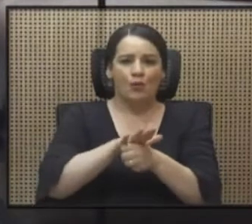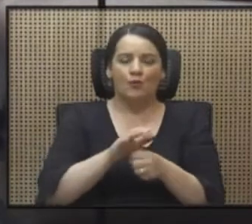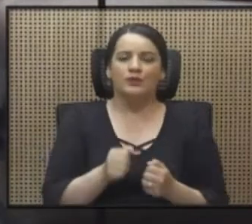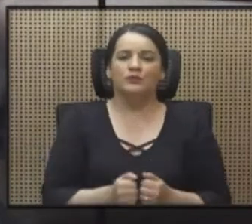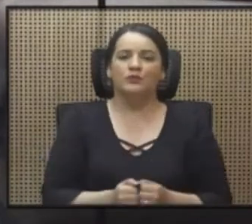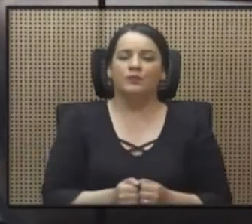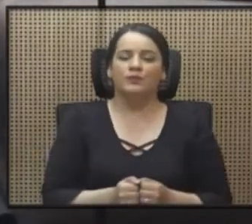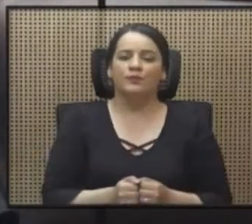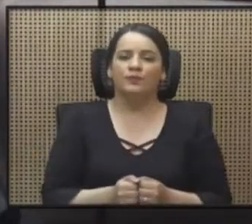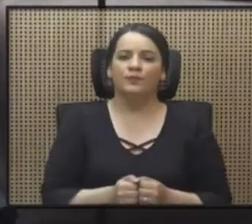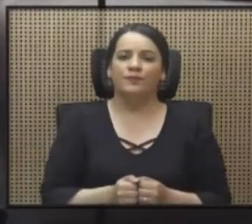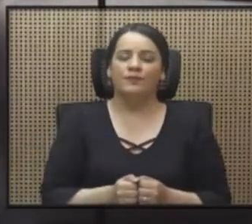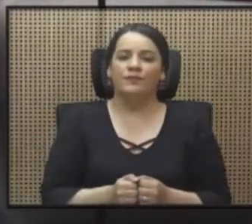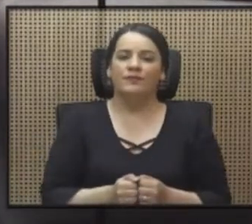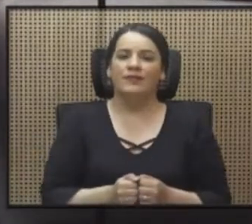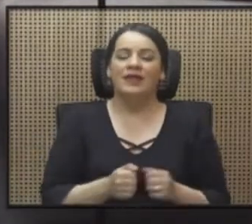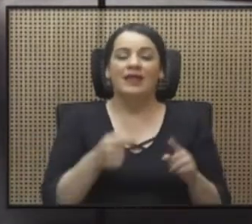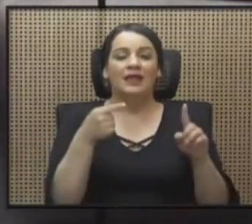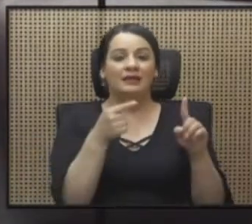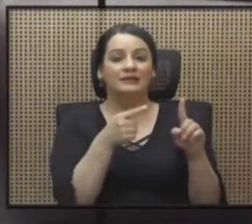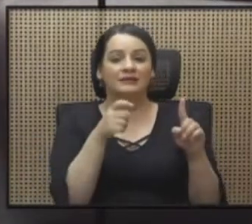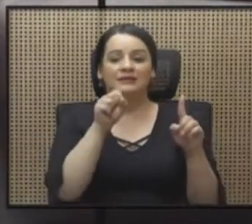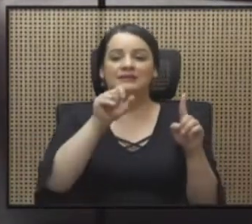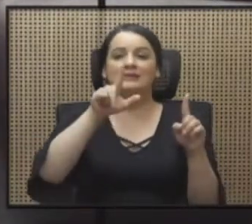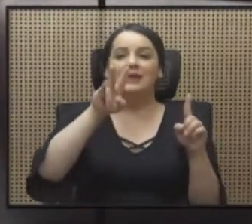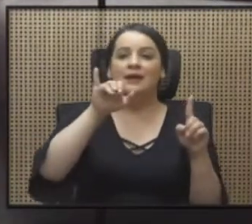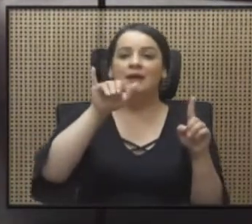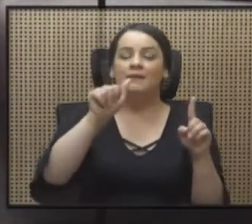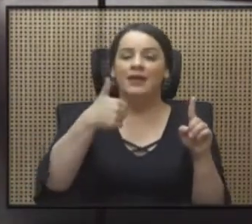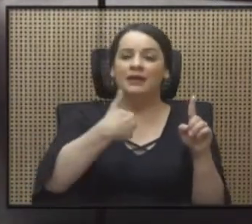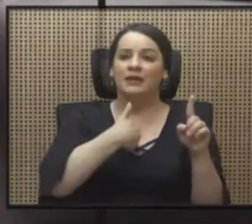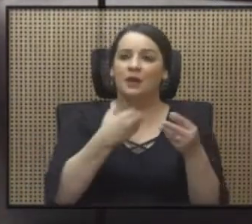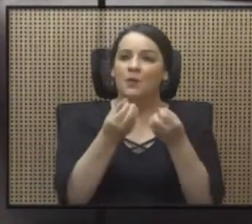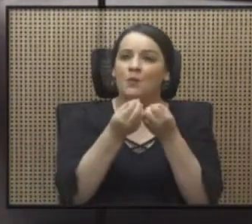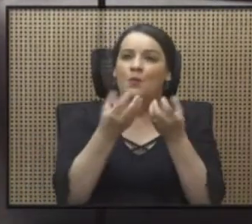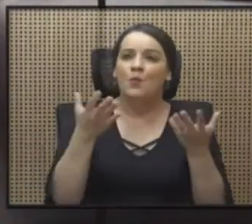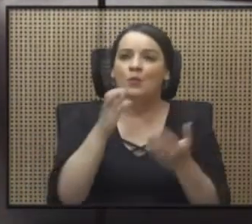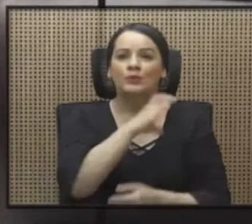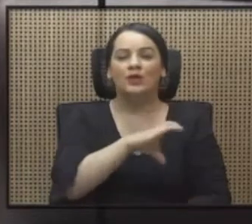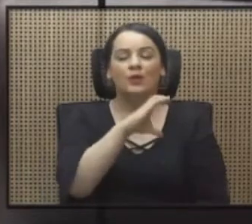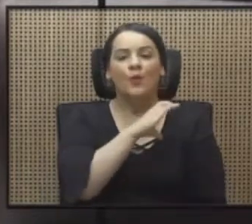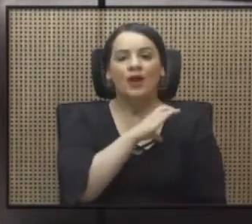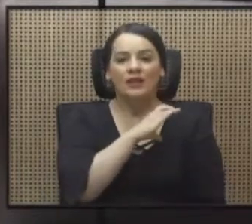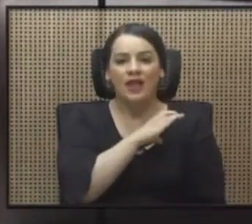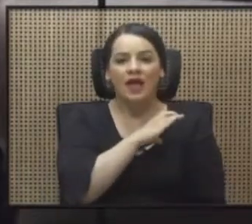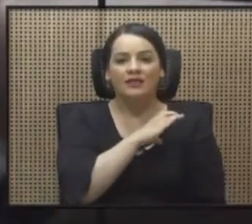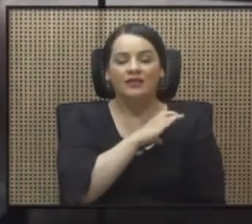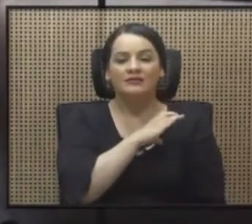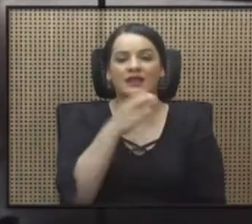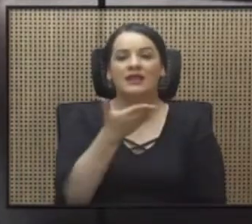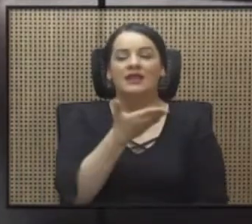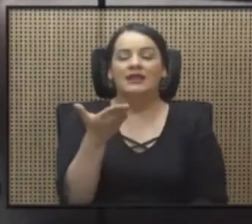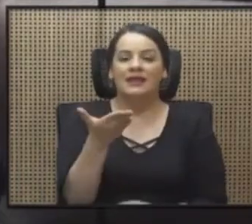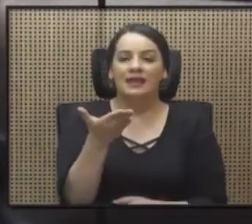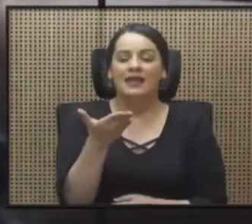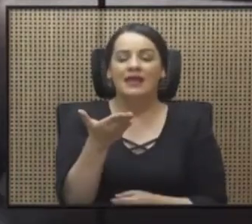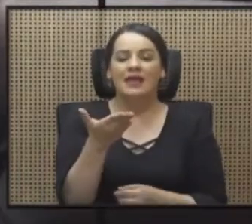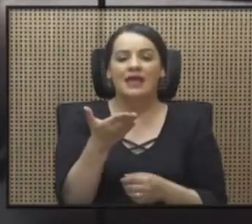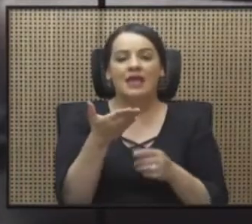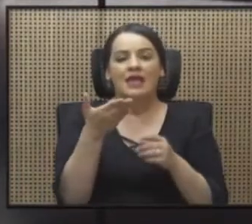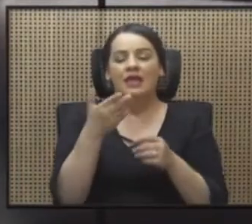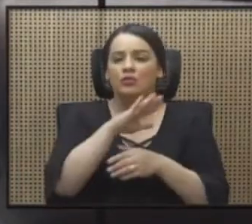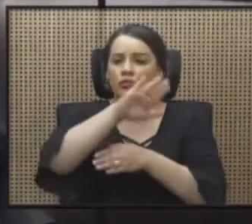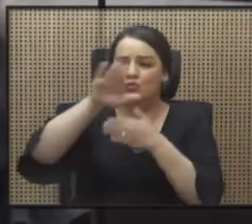Definitivamente, Silvia tiene muchísimas cualidades, que estas, unidas